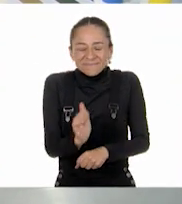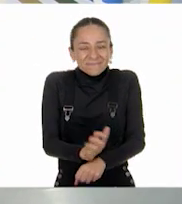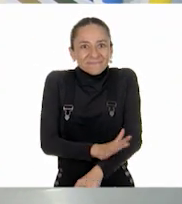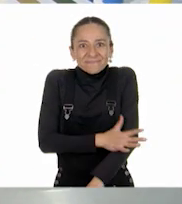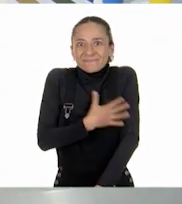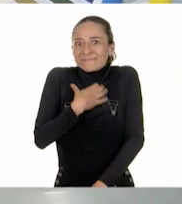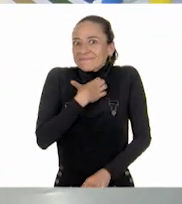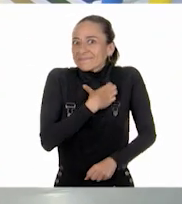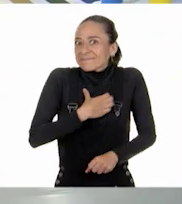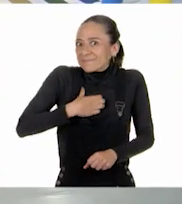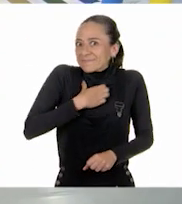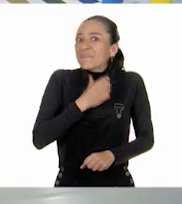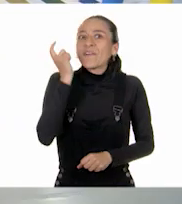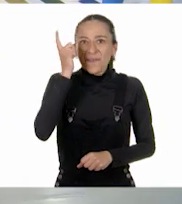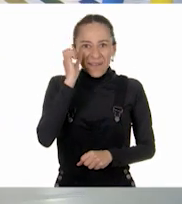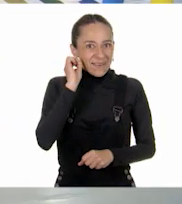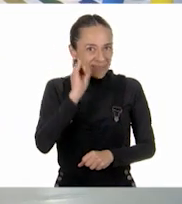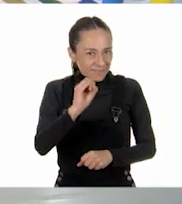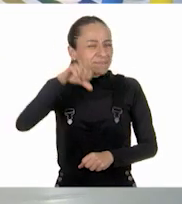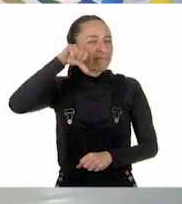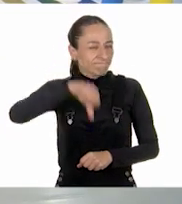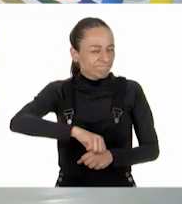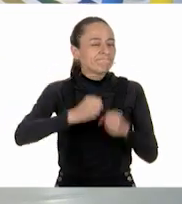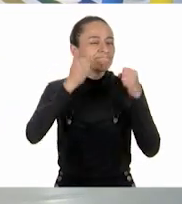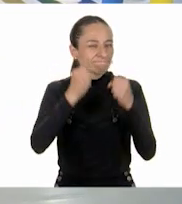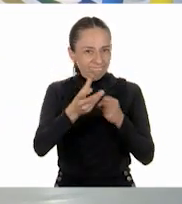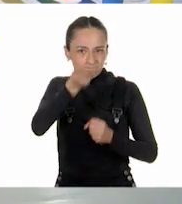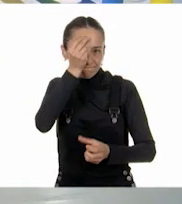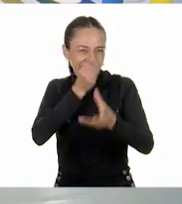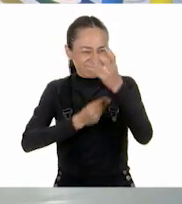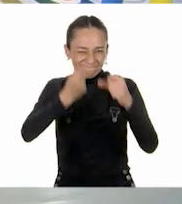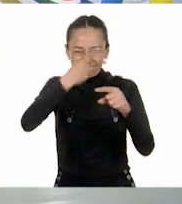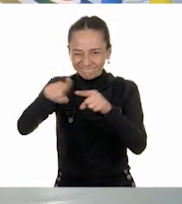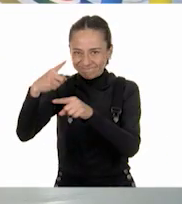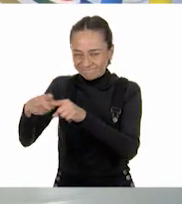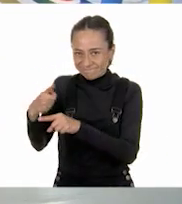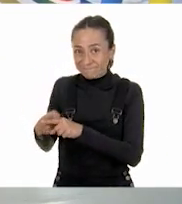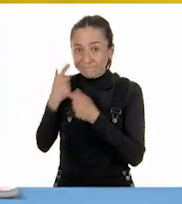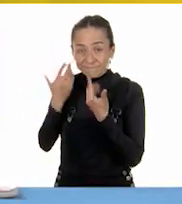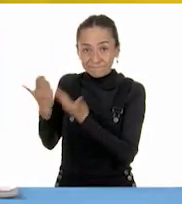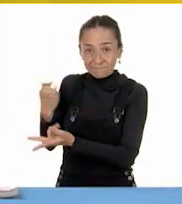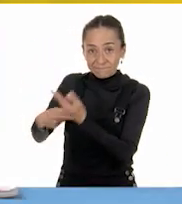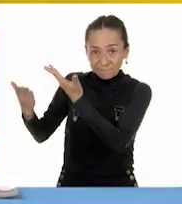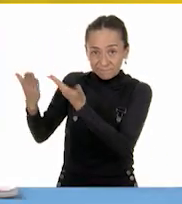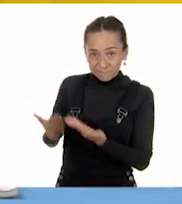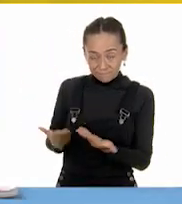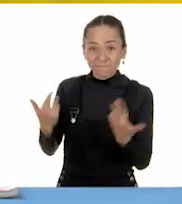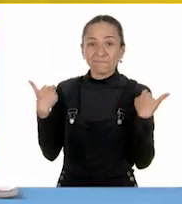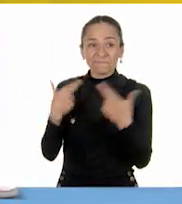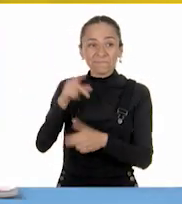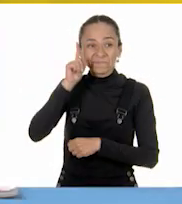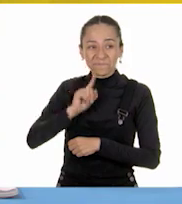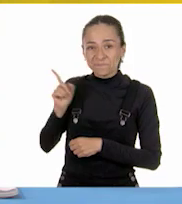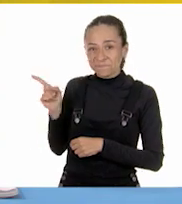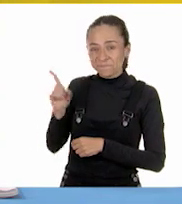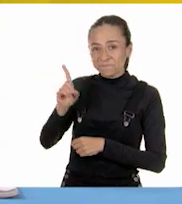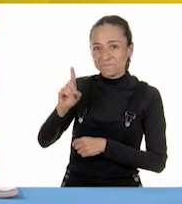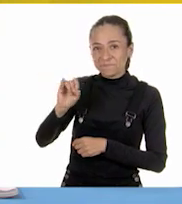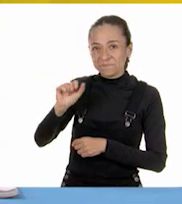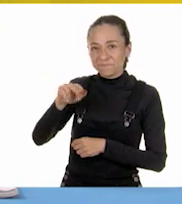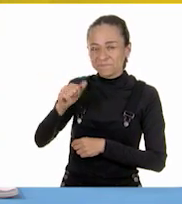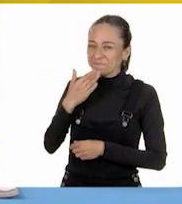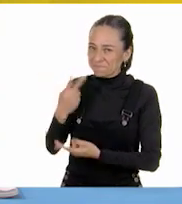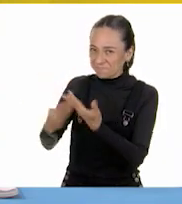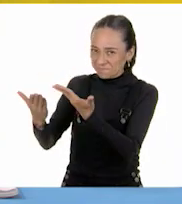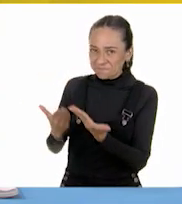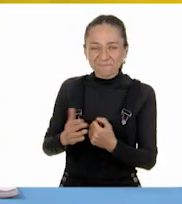aprender y a divertirnos mucho. Y para eso nos acompaña la maestra Diana Floriza Cortés. Bienvenida maestra. Bienvenidos todos.